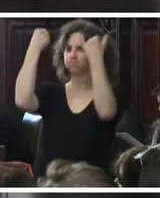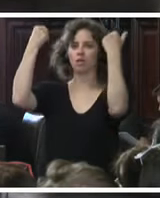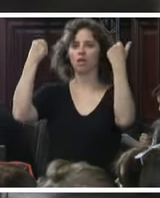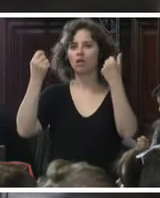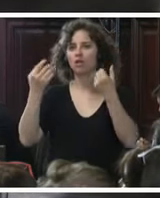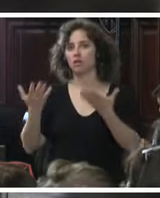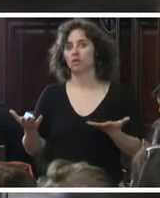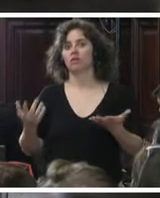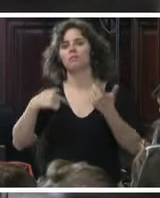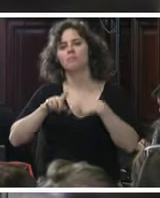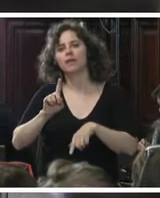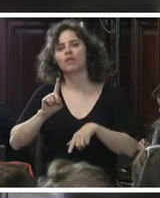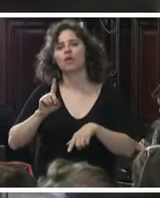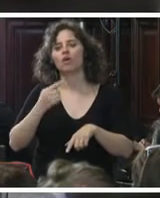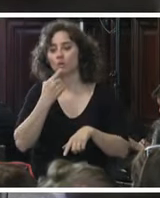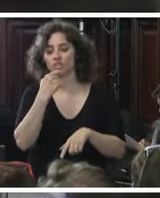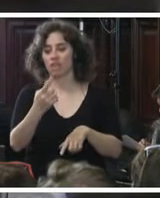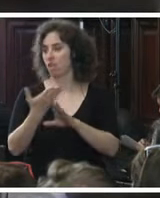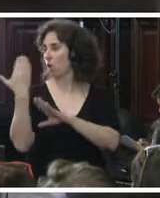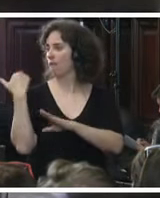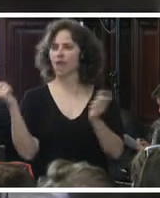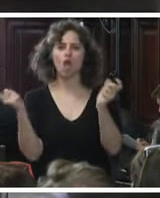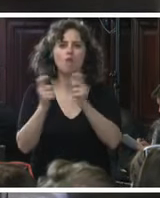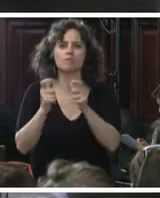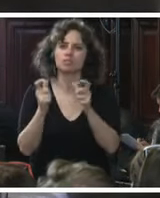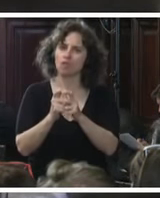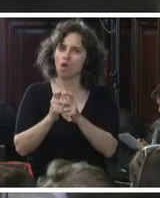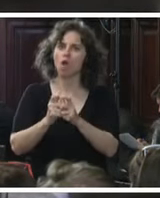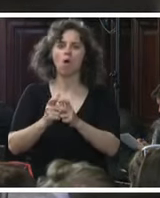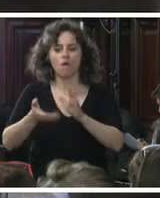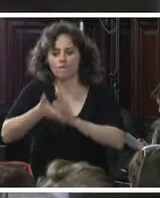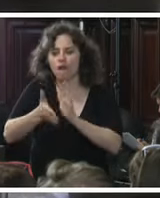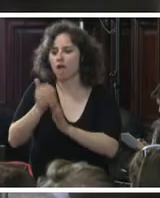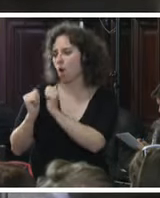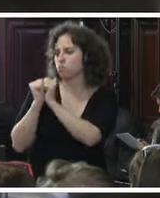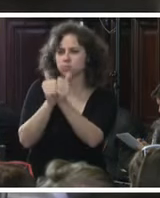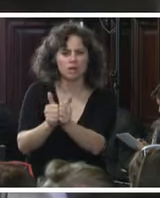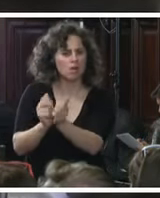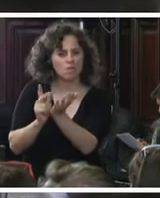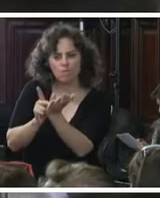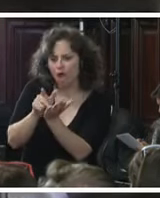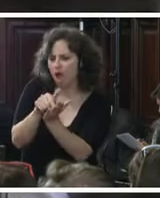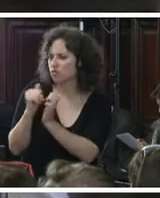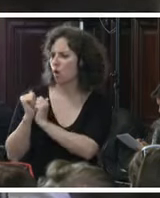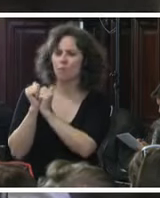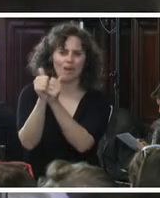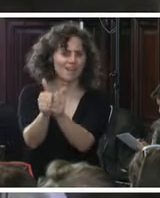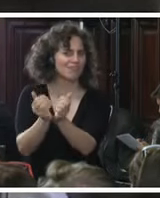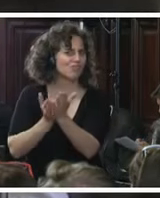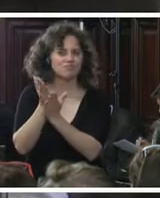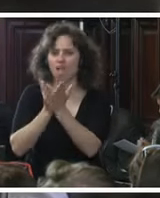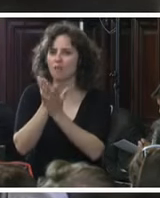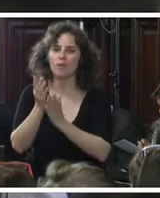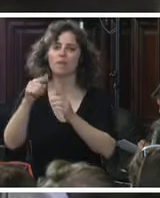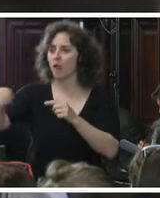pero como se ha dicho la comisión va a estar con ustedes paso a paso para ver